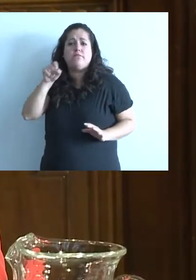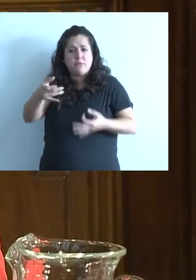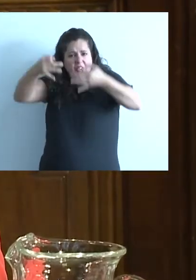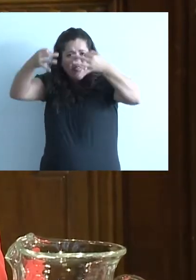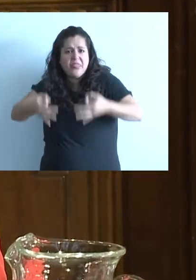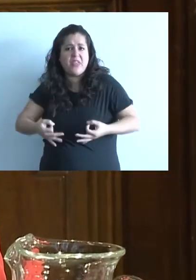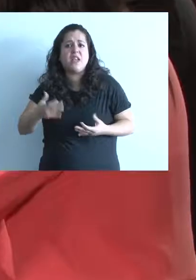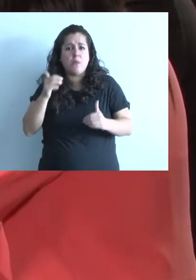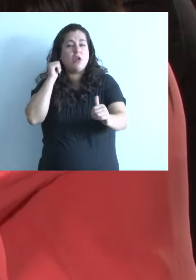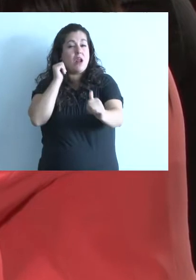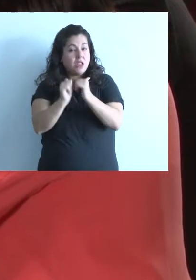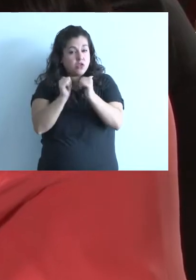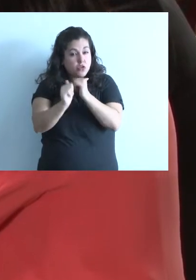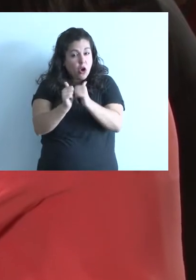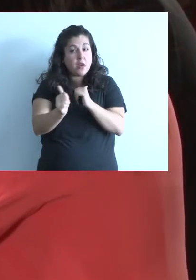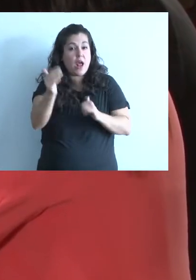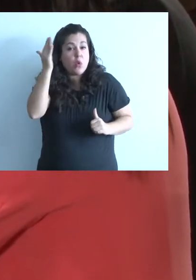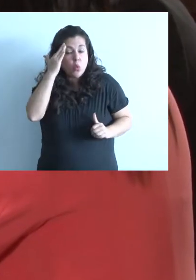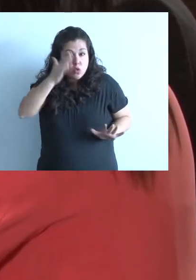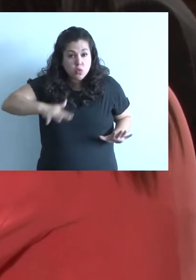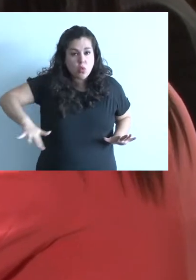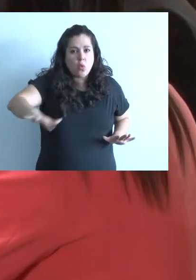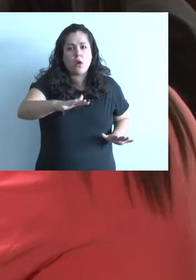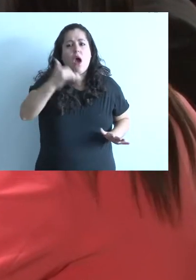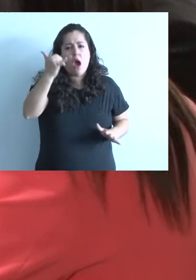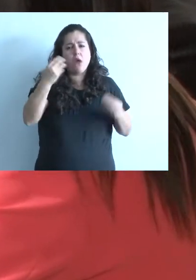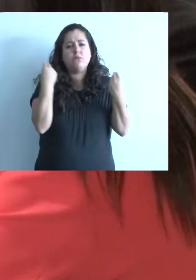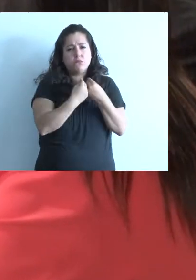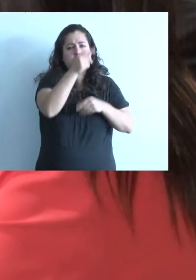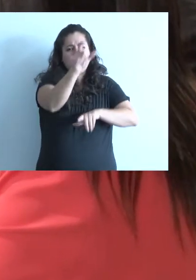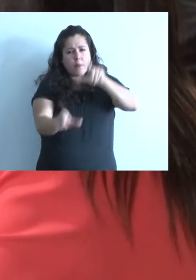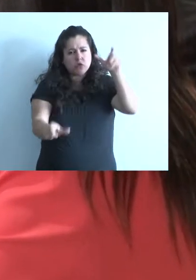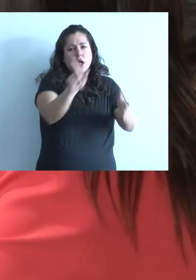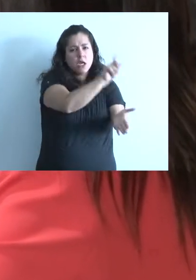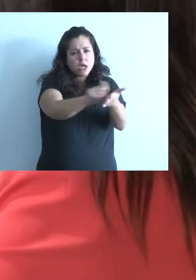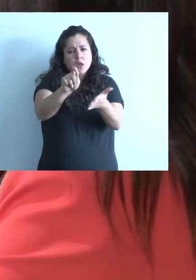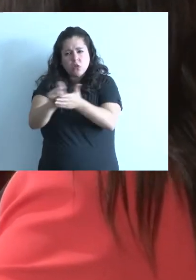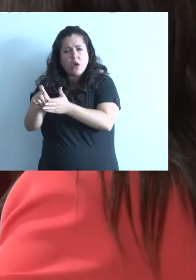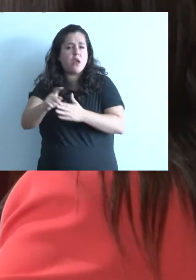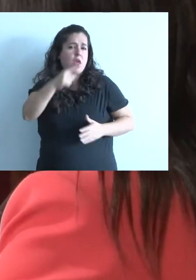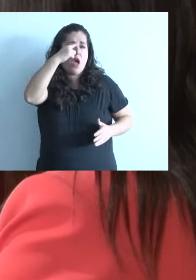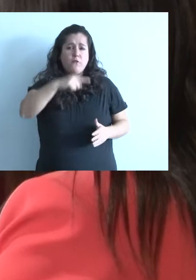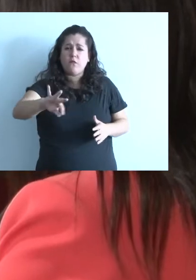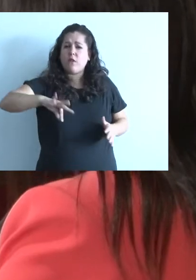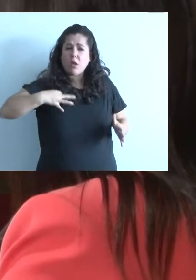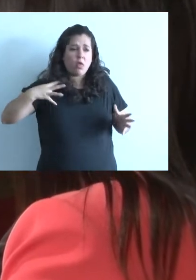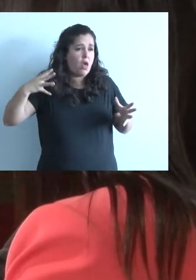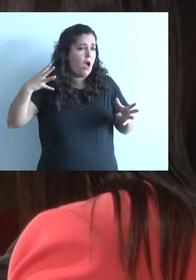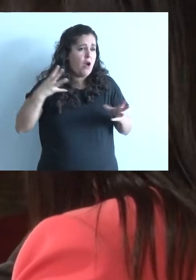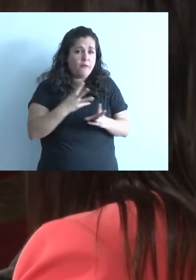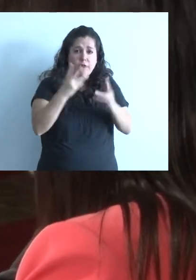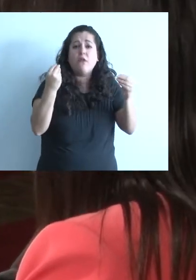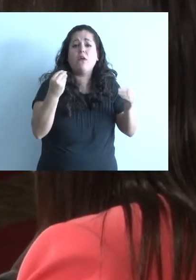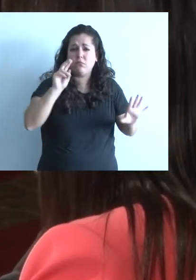Está llena la historia de nuestra cultura de escritores que han terminado sus días